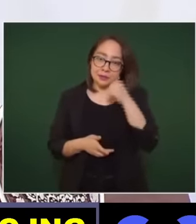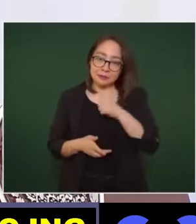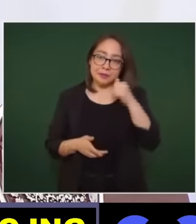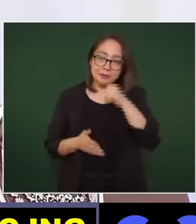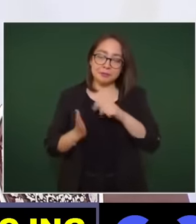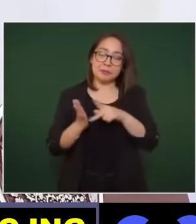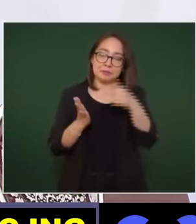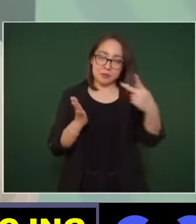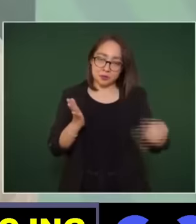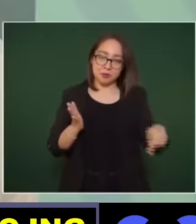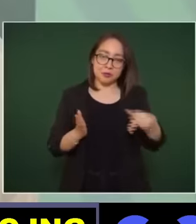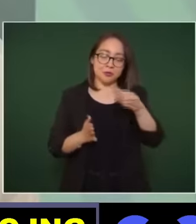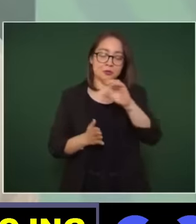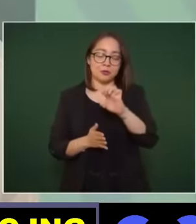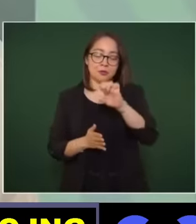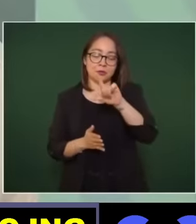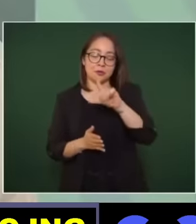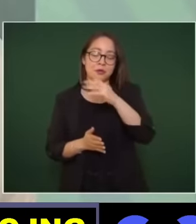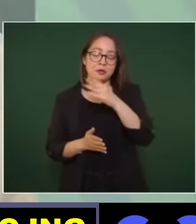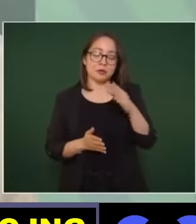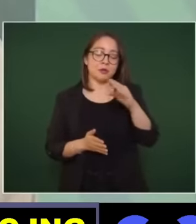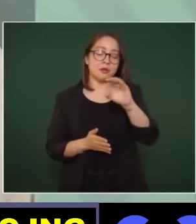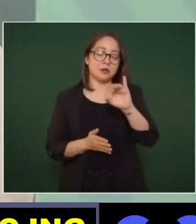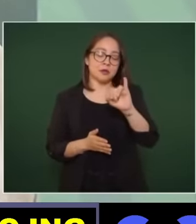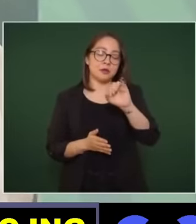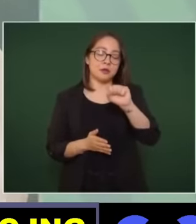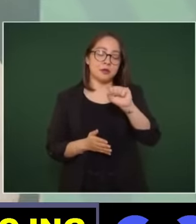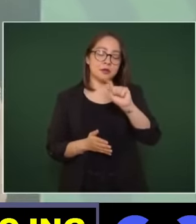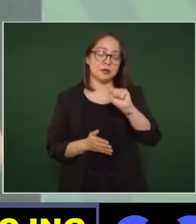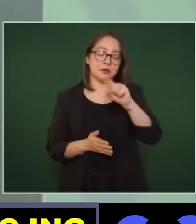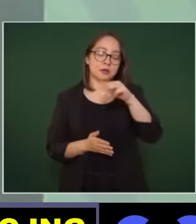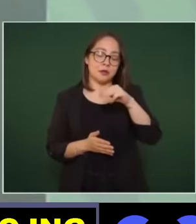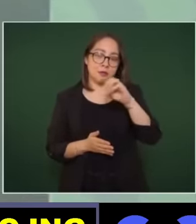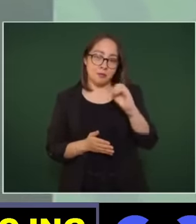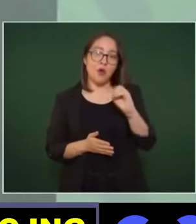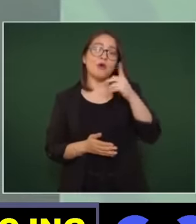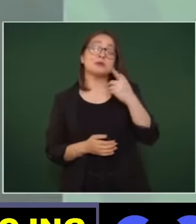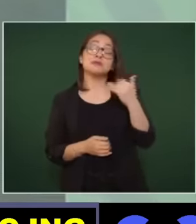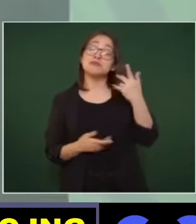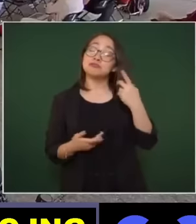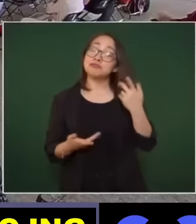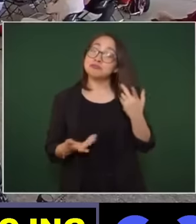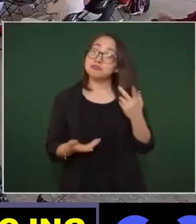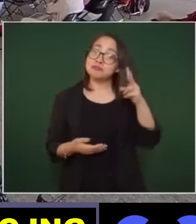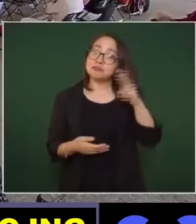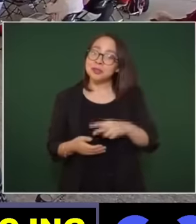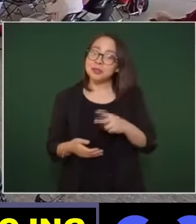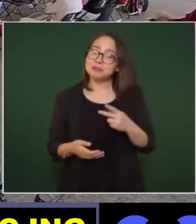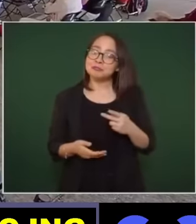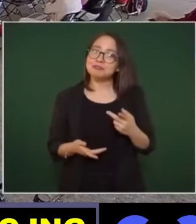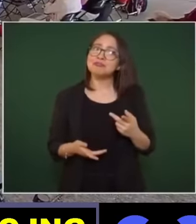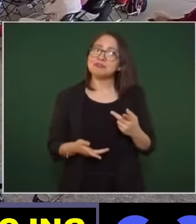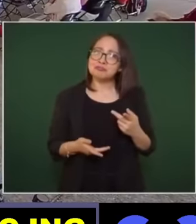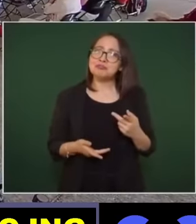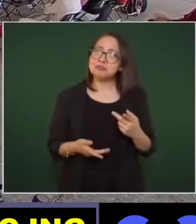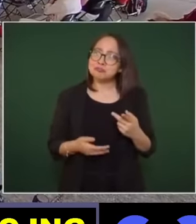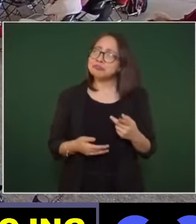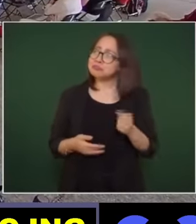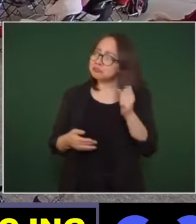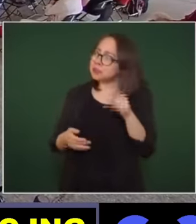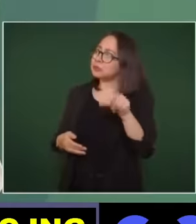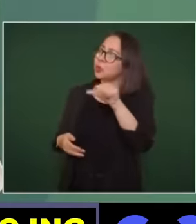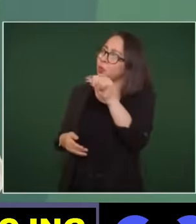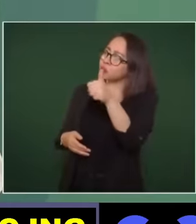ayudando así le tengo mucha consideración a otros periódicos